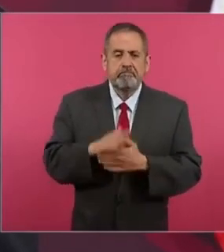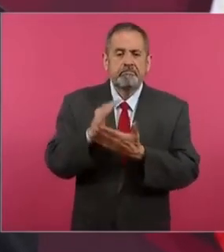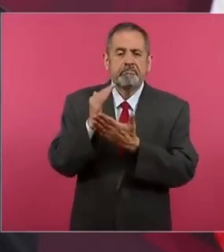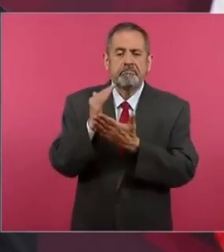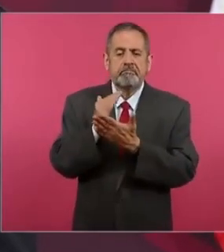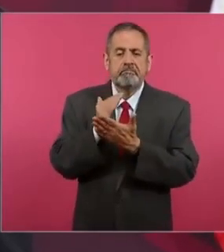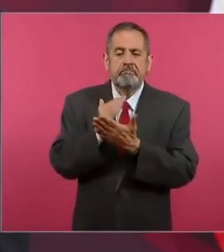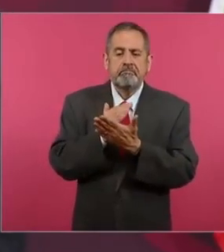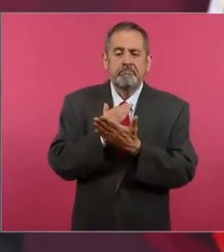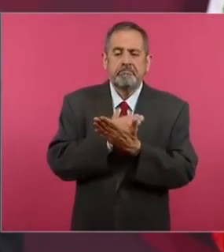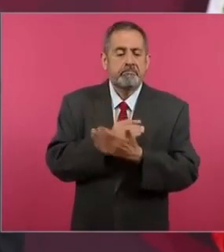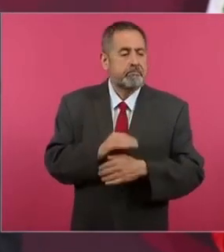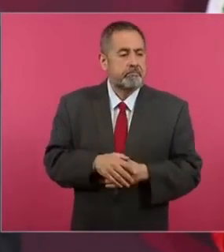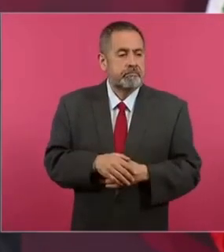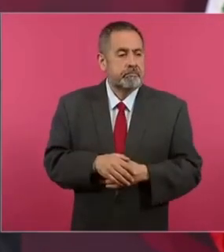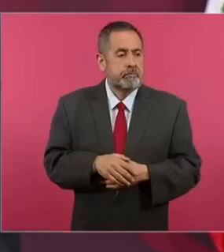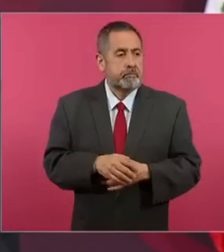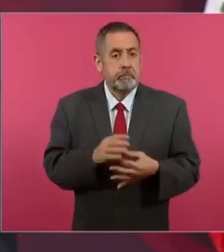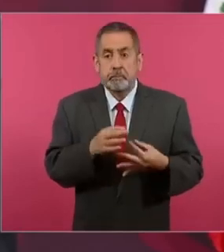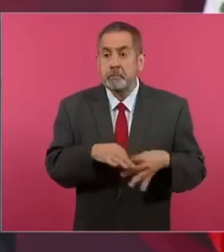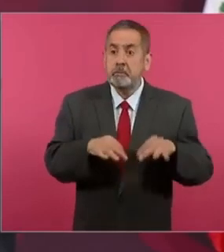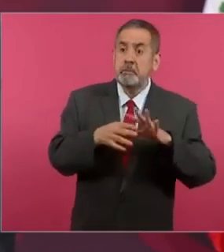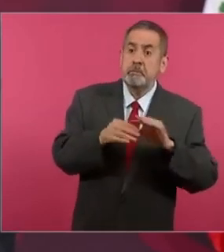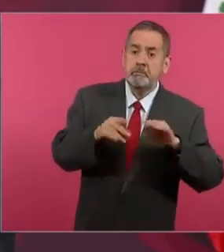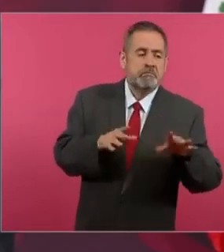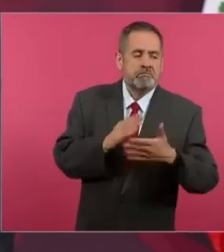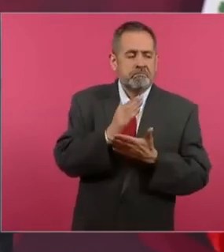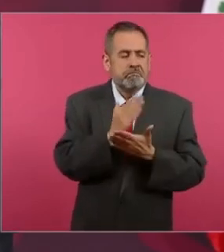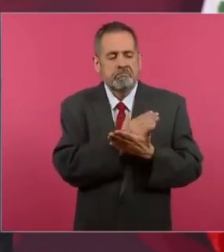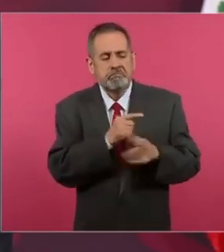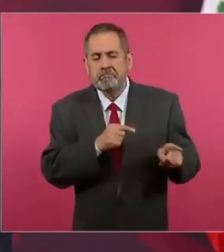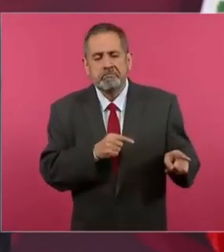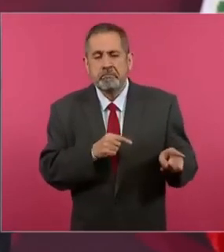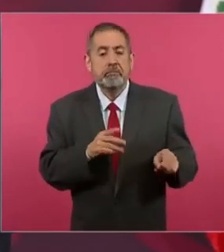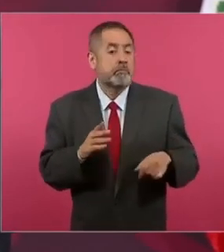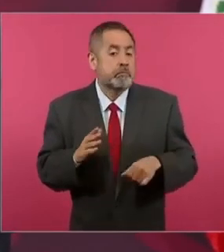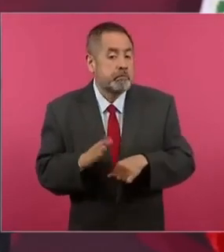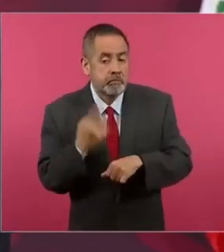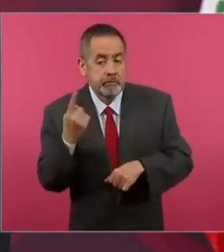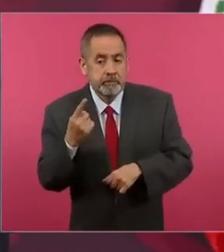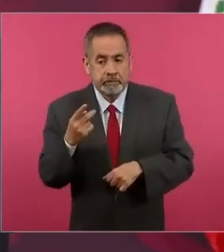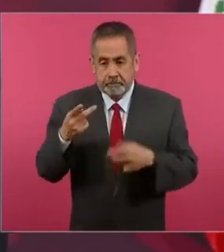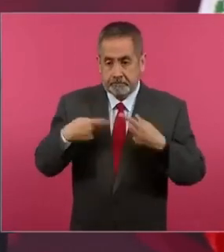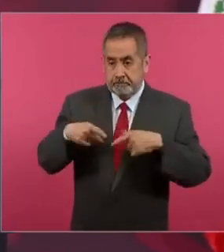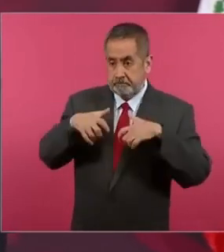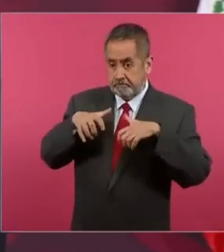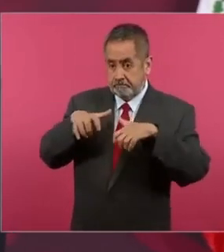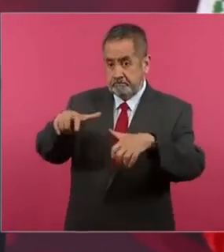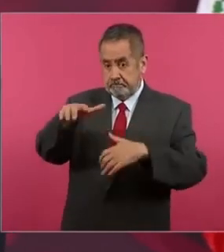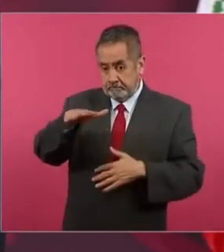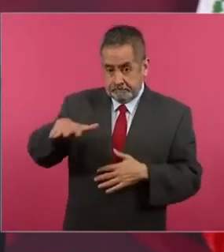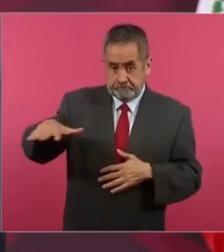importancia porque la gente está más